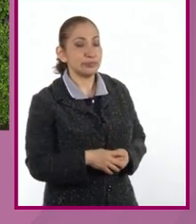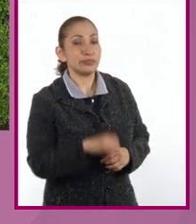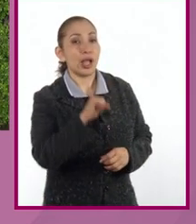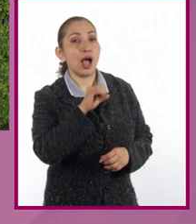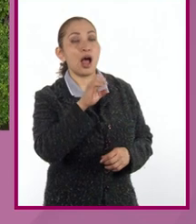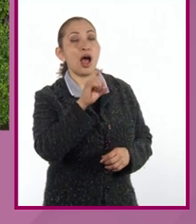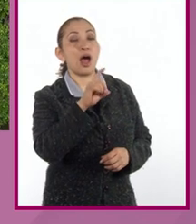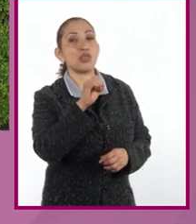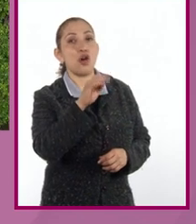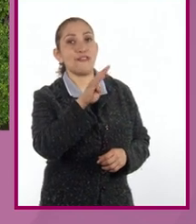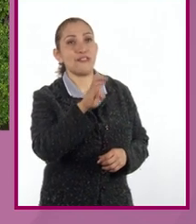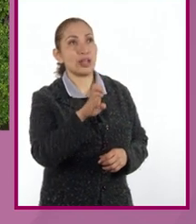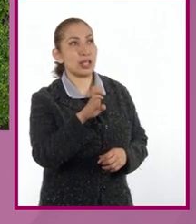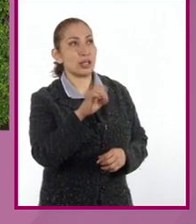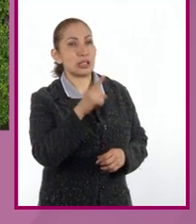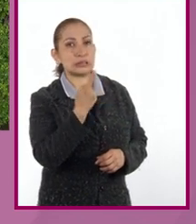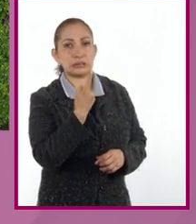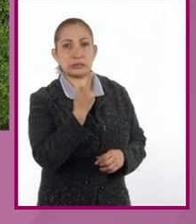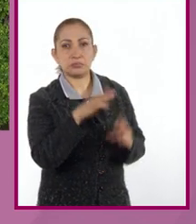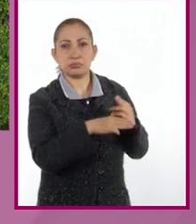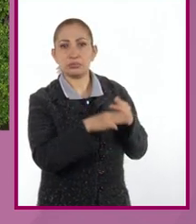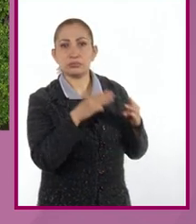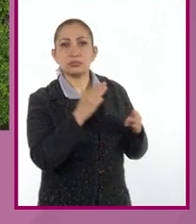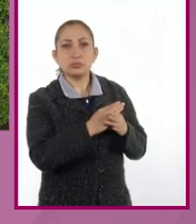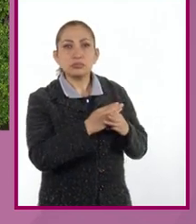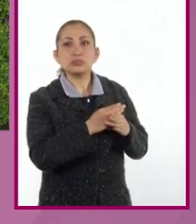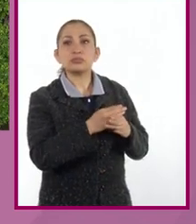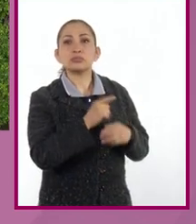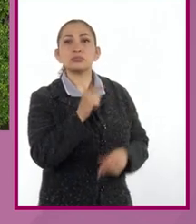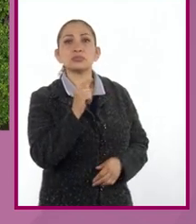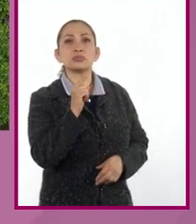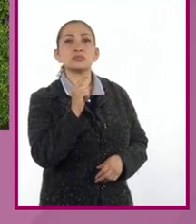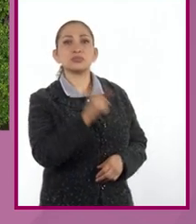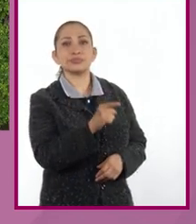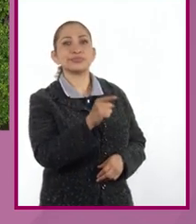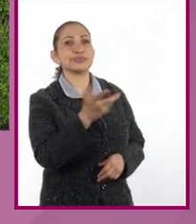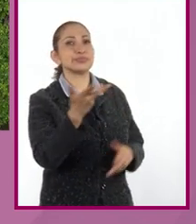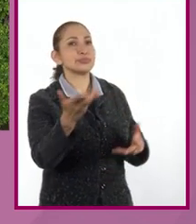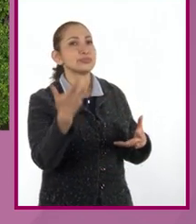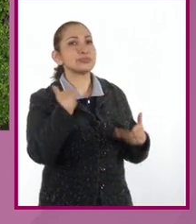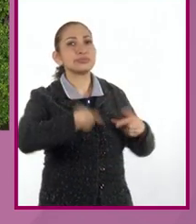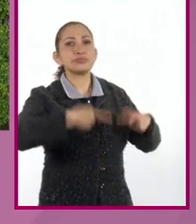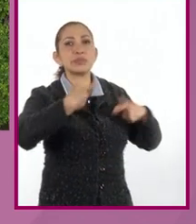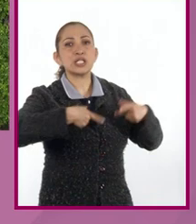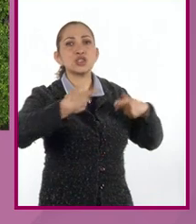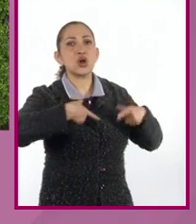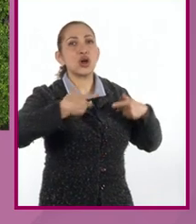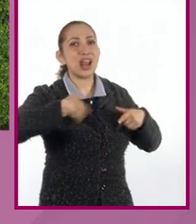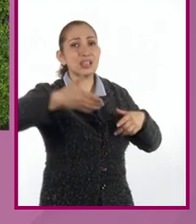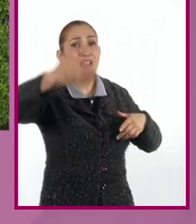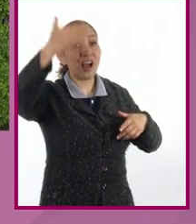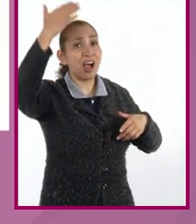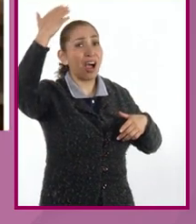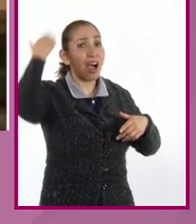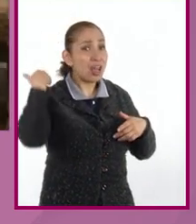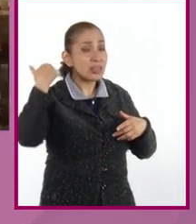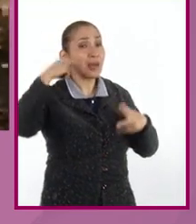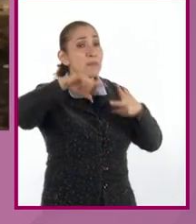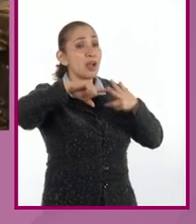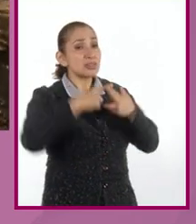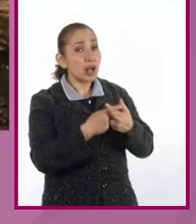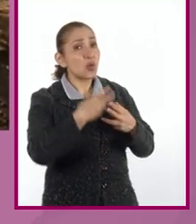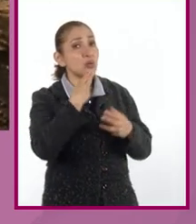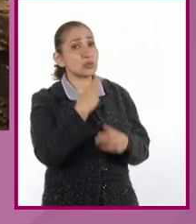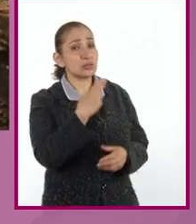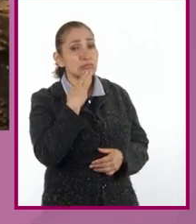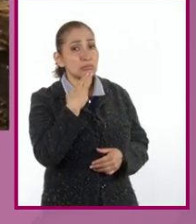El adobe yo pensaría que es uno de los materiales con el que las civilizaciones desde sus comienzos se empezaron